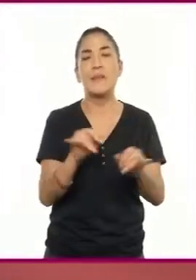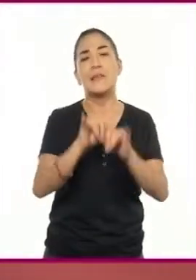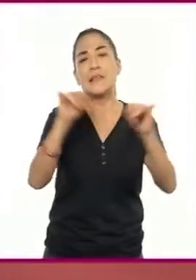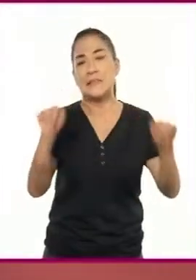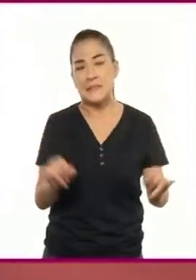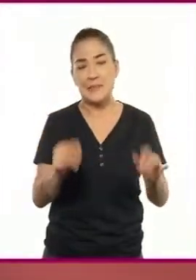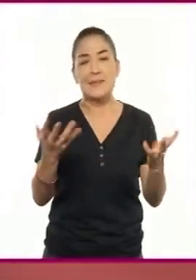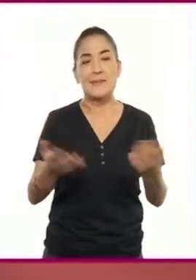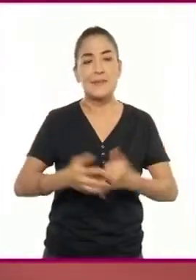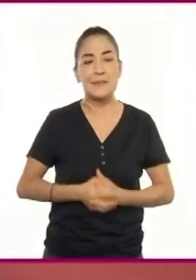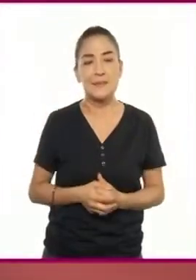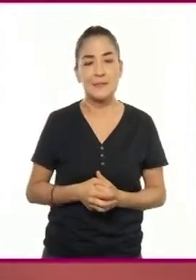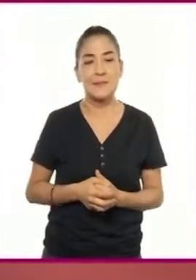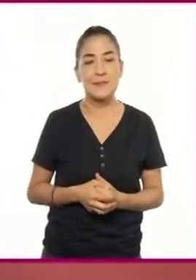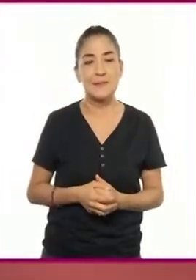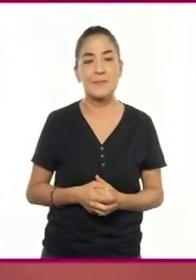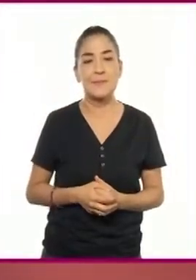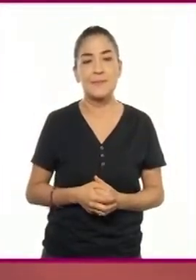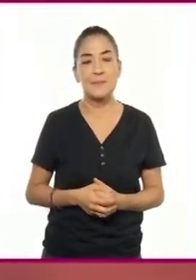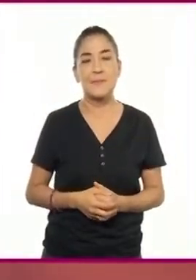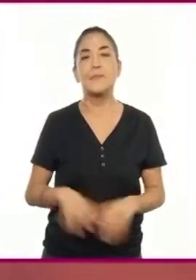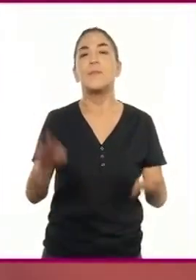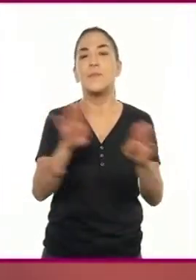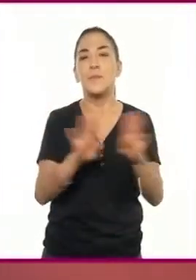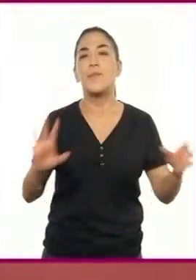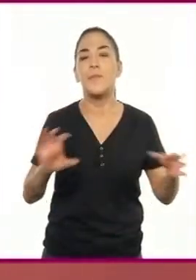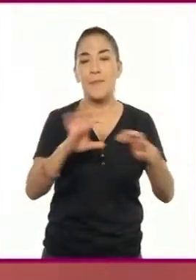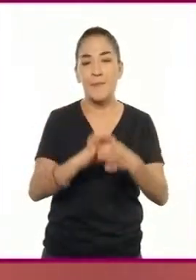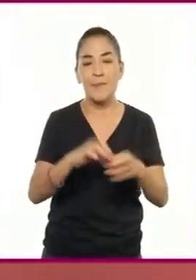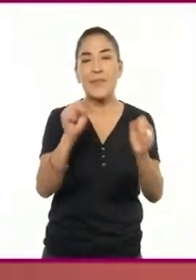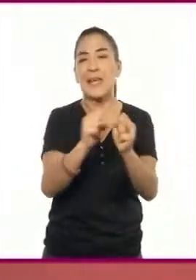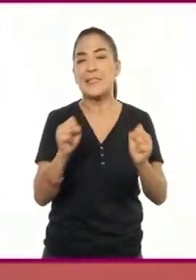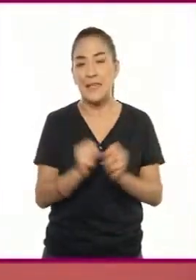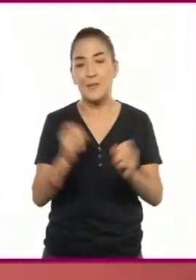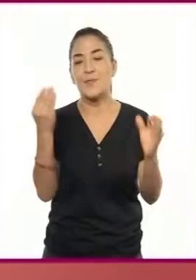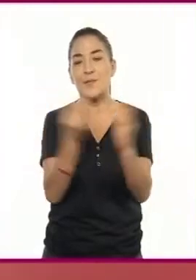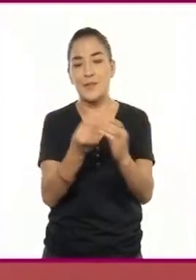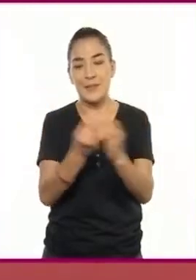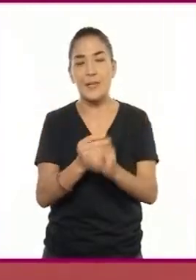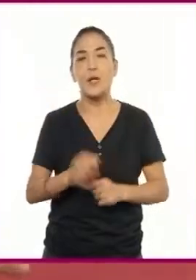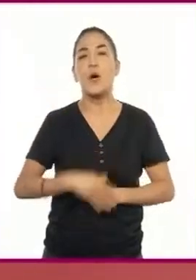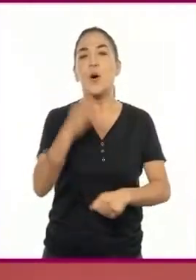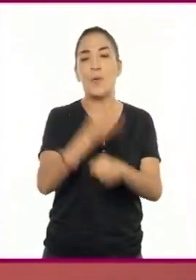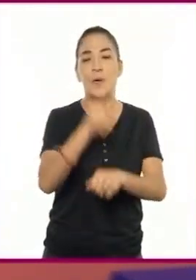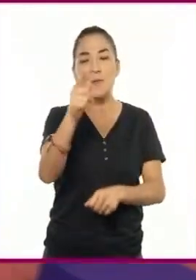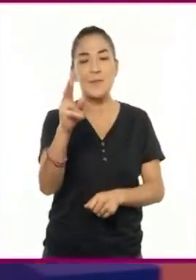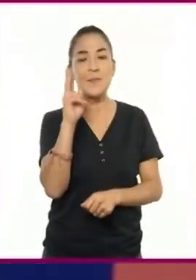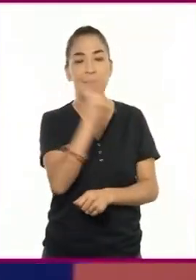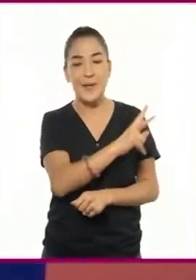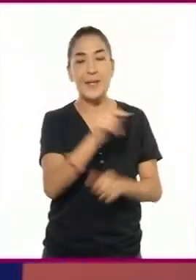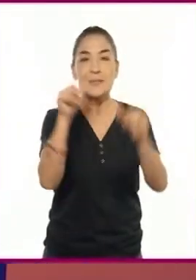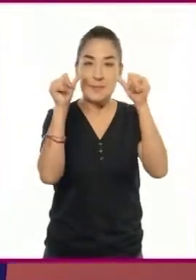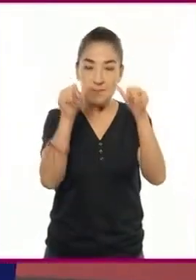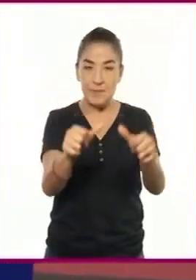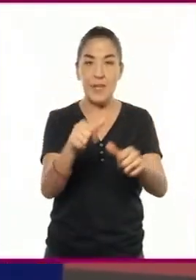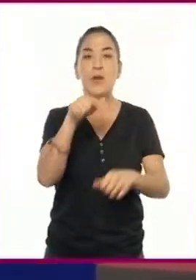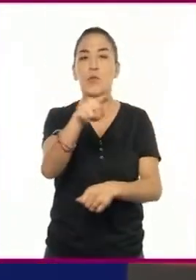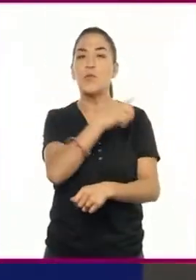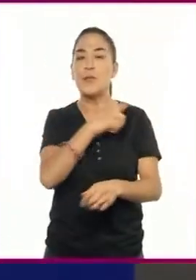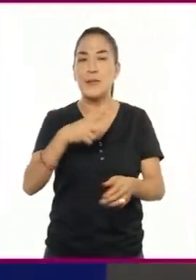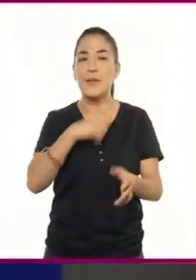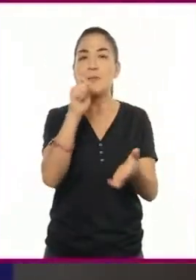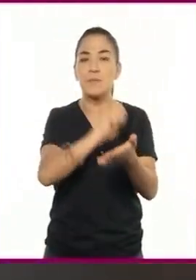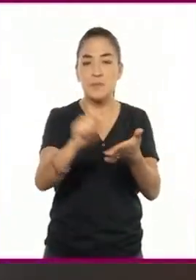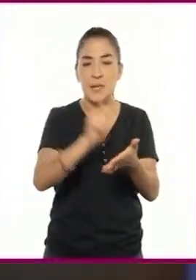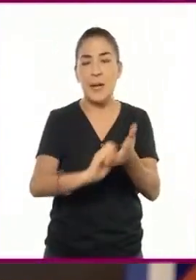y combinarlos con los del salón de clases. Los invito a que se mantengan atentos y tomen nota